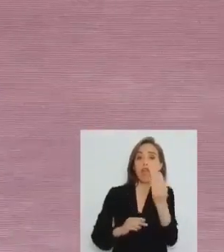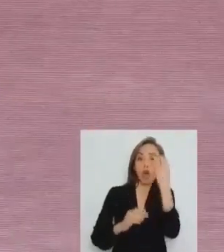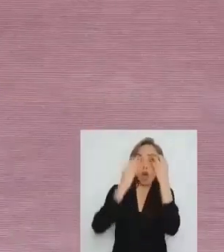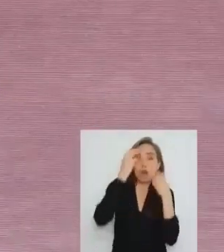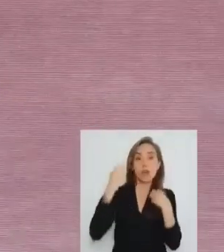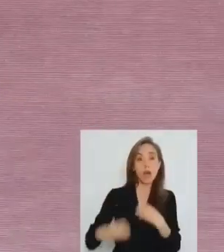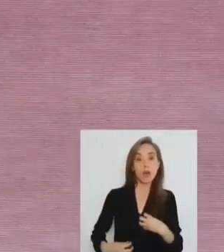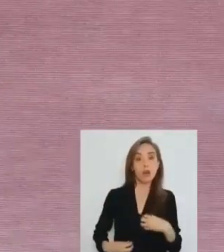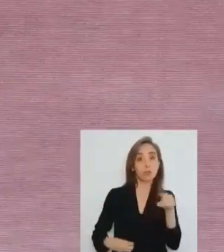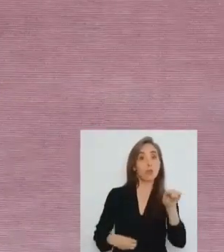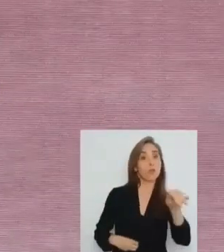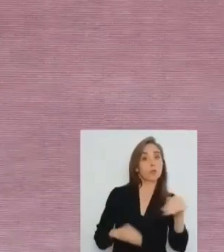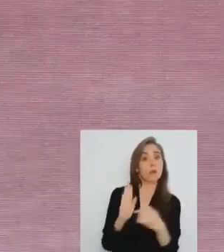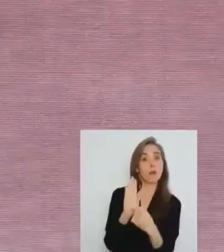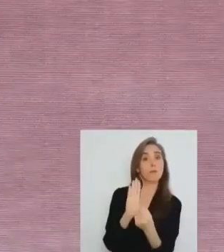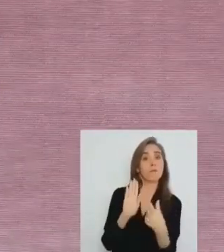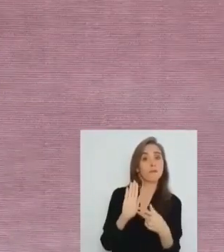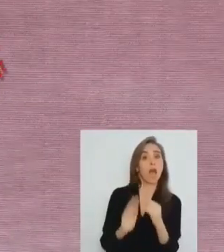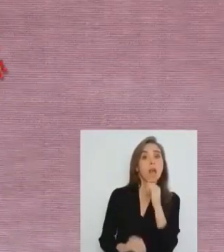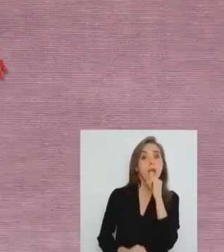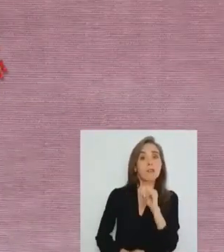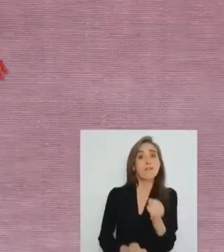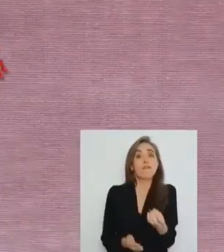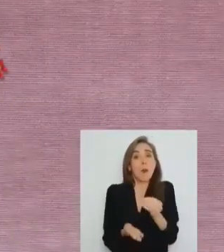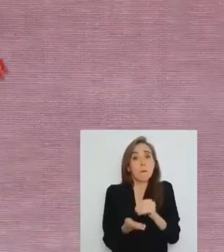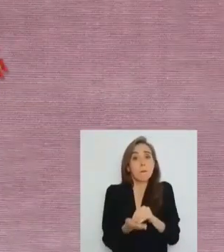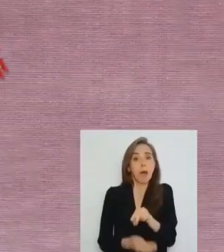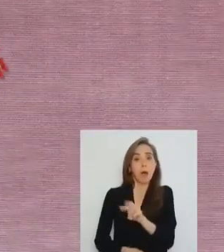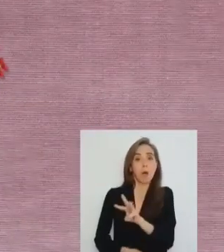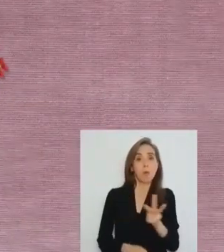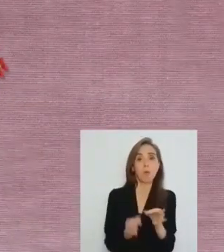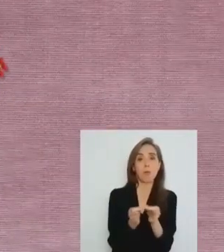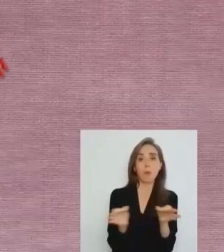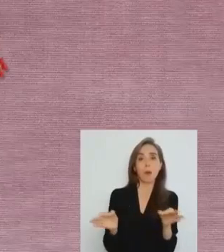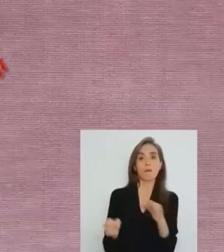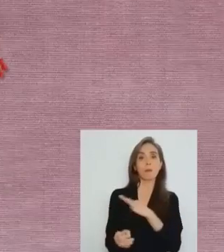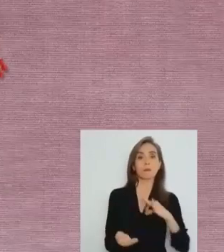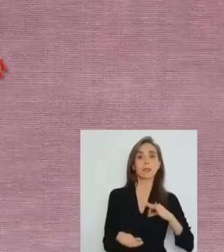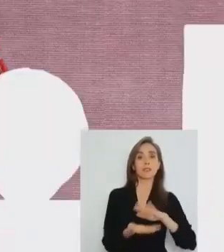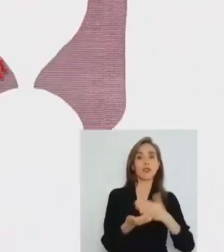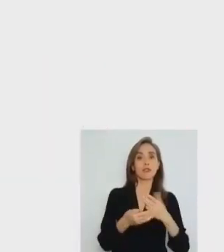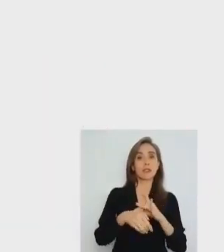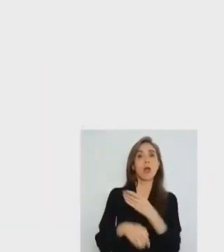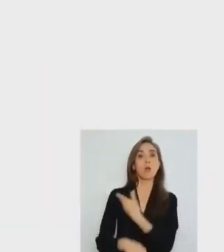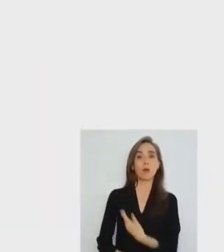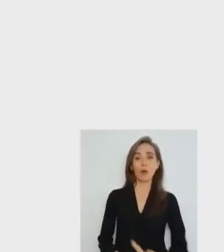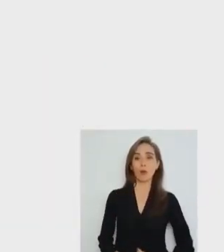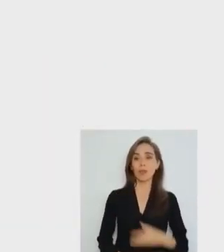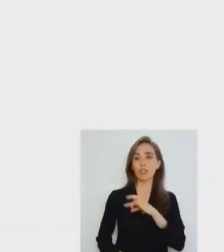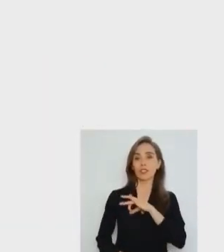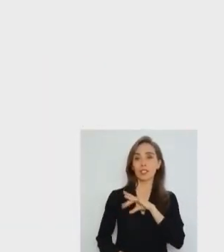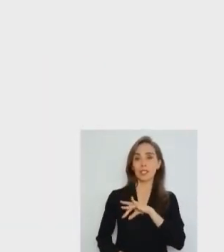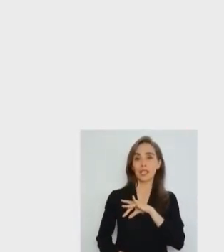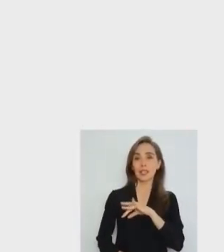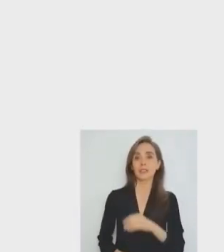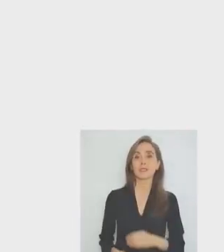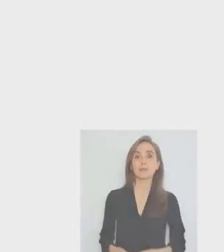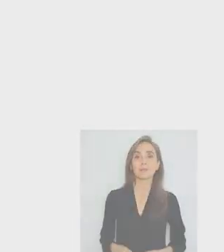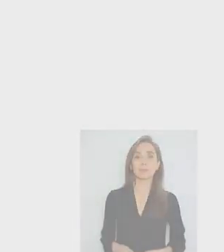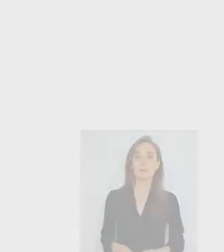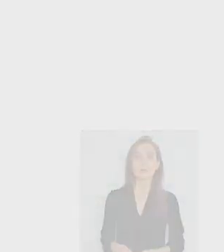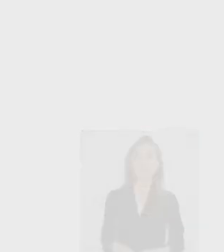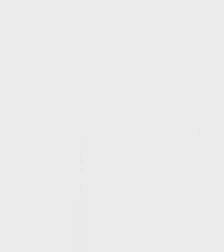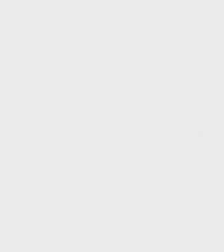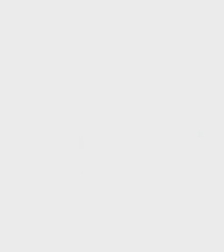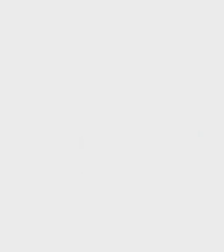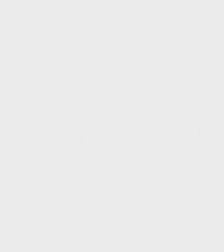donantes. Hazlo valer e infórmate más en yodonovida.minsal.cl. Ministerio de Salud. Gobierno de Chile.